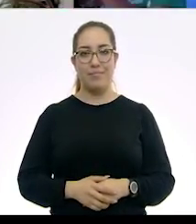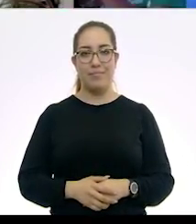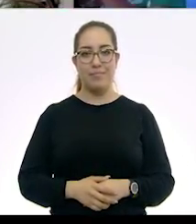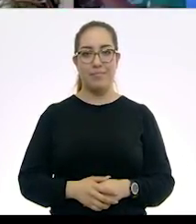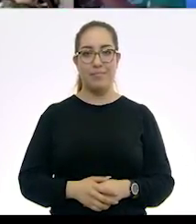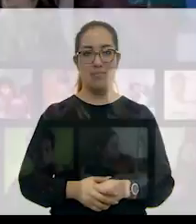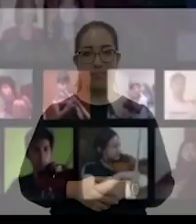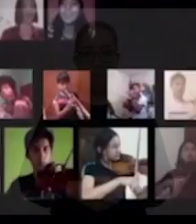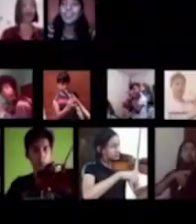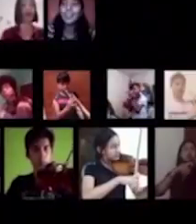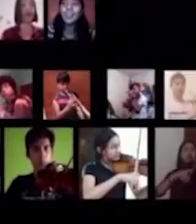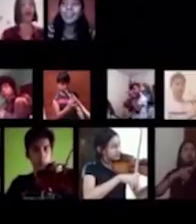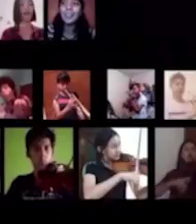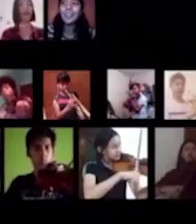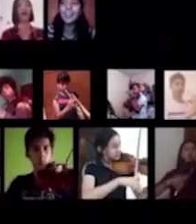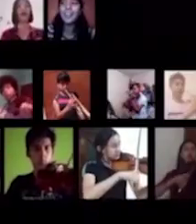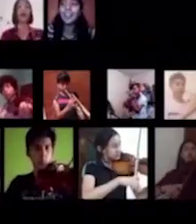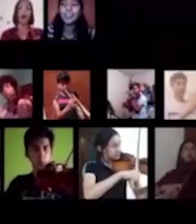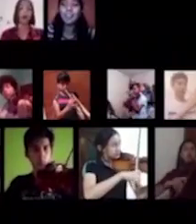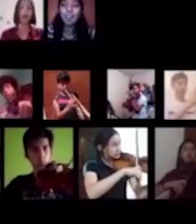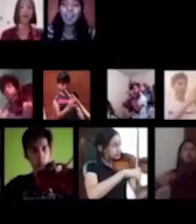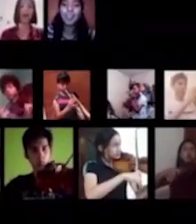en casa.